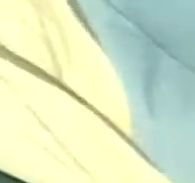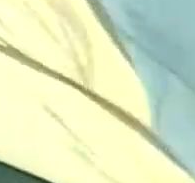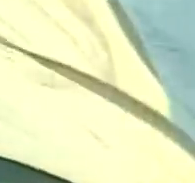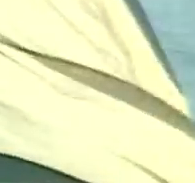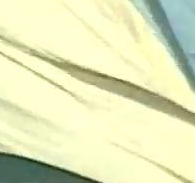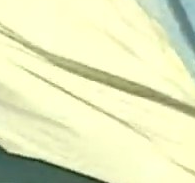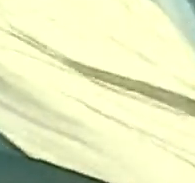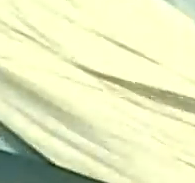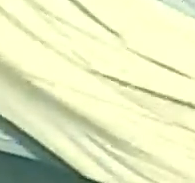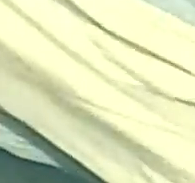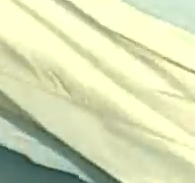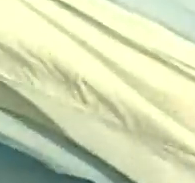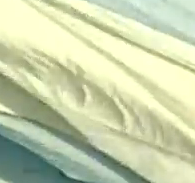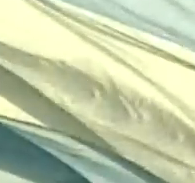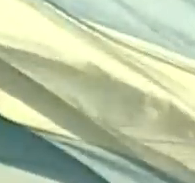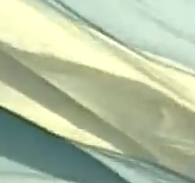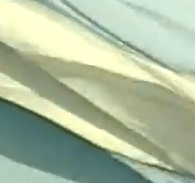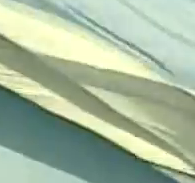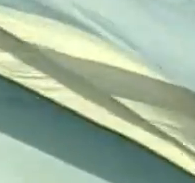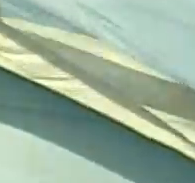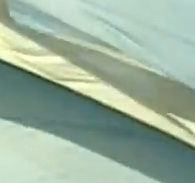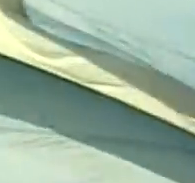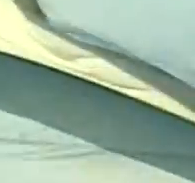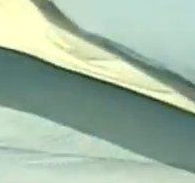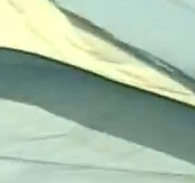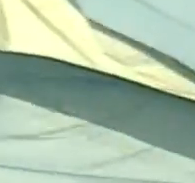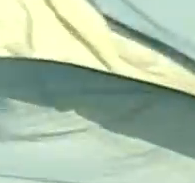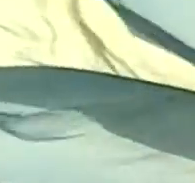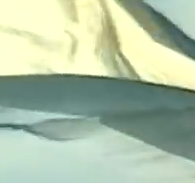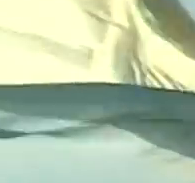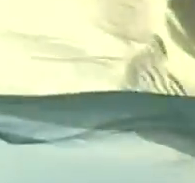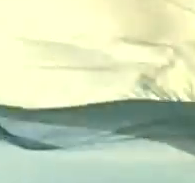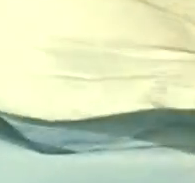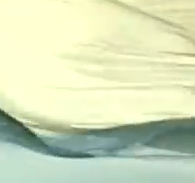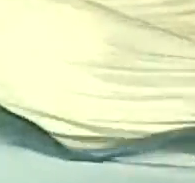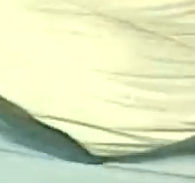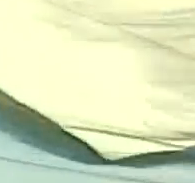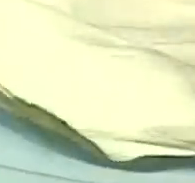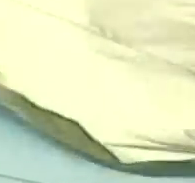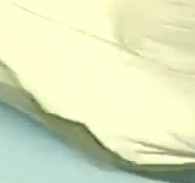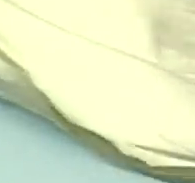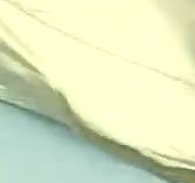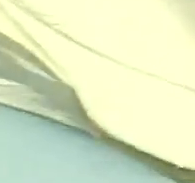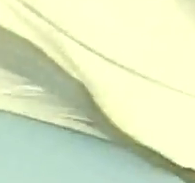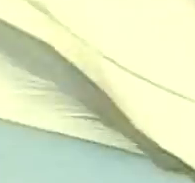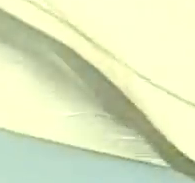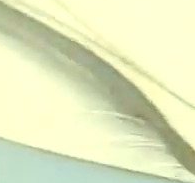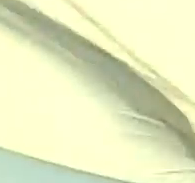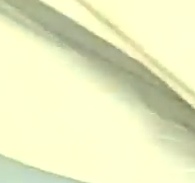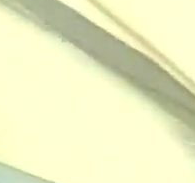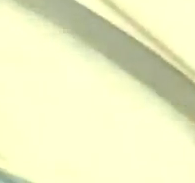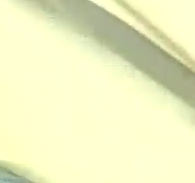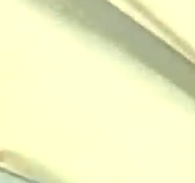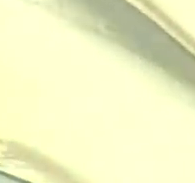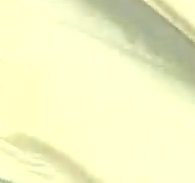desde Lima, provincia de Buenos Aires, y con motivo del inicio de las tareas de puesta en marcha de la central nuclear Atucha II,